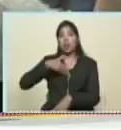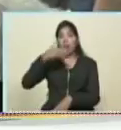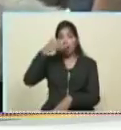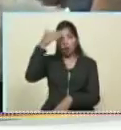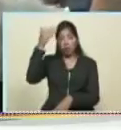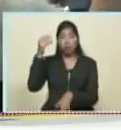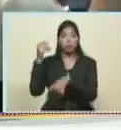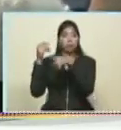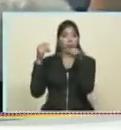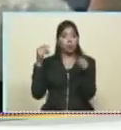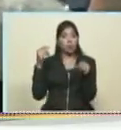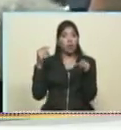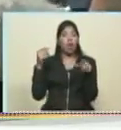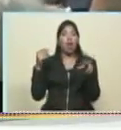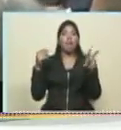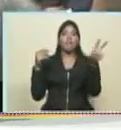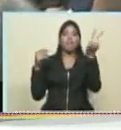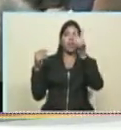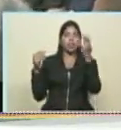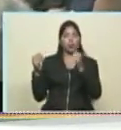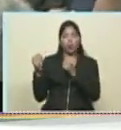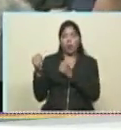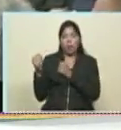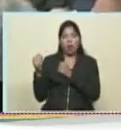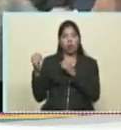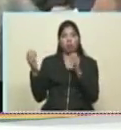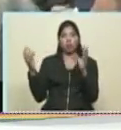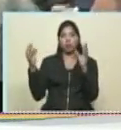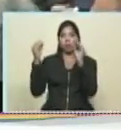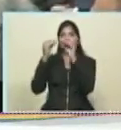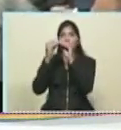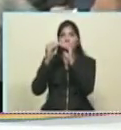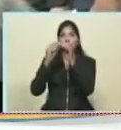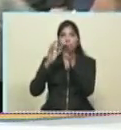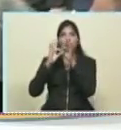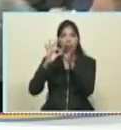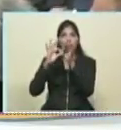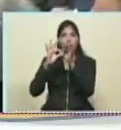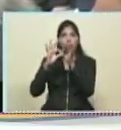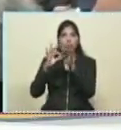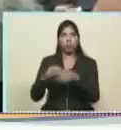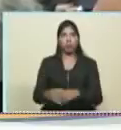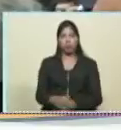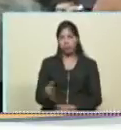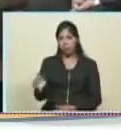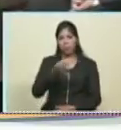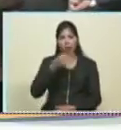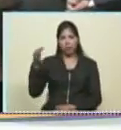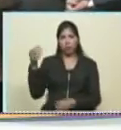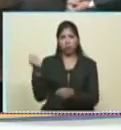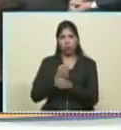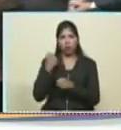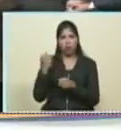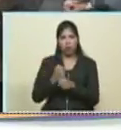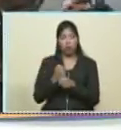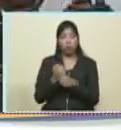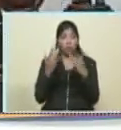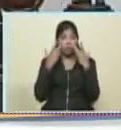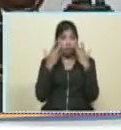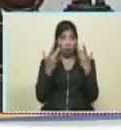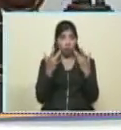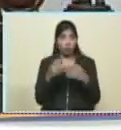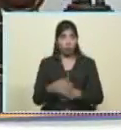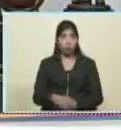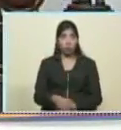nuestra amada República Bolivariana de Venezuela. Extraordinaria jornada de trabajo. Ustedes pueden ver en pantalla.